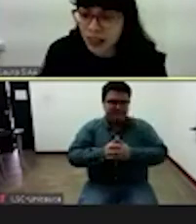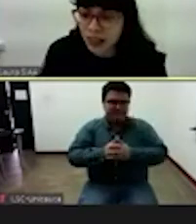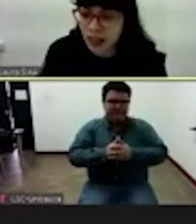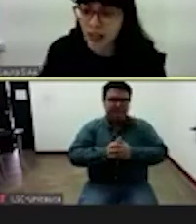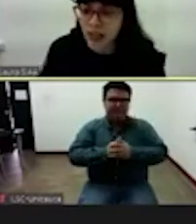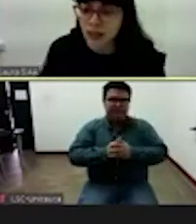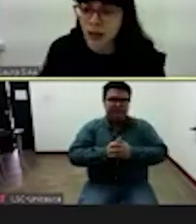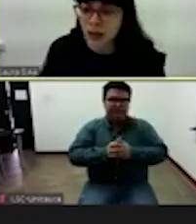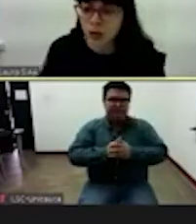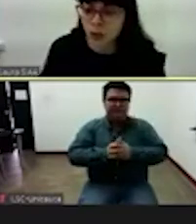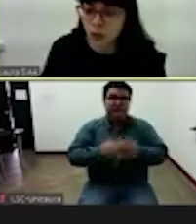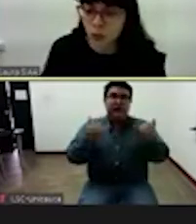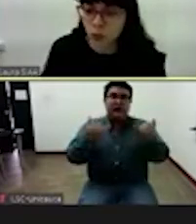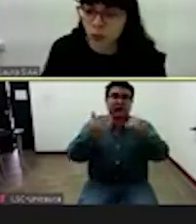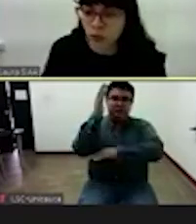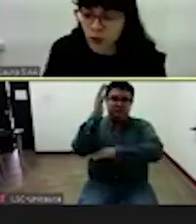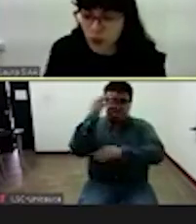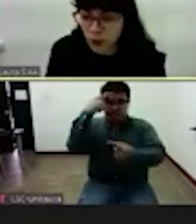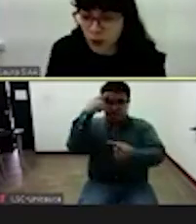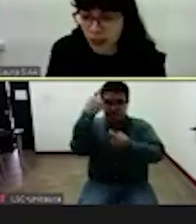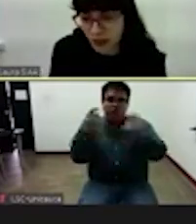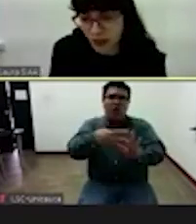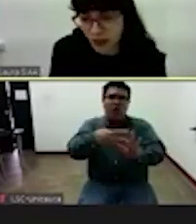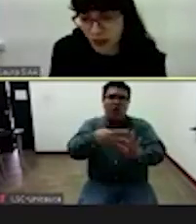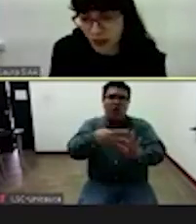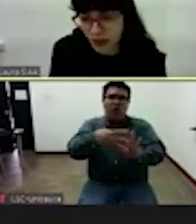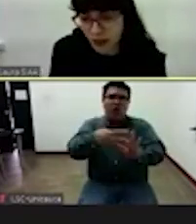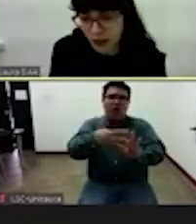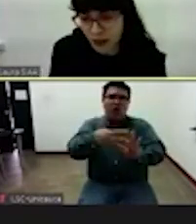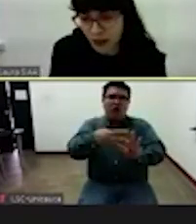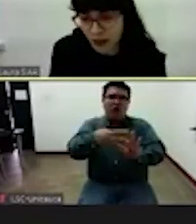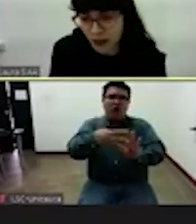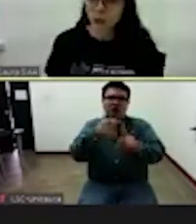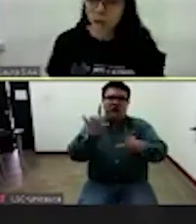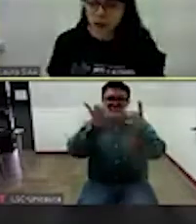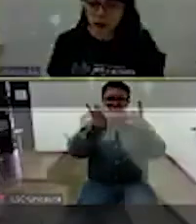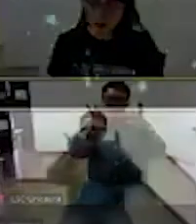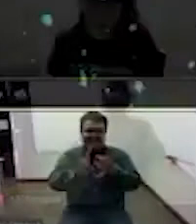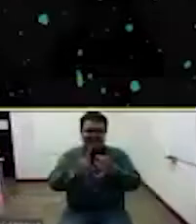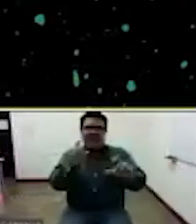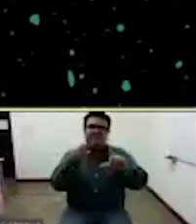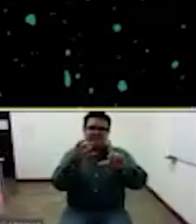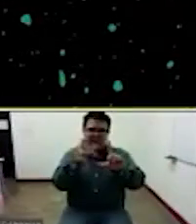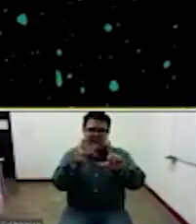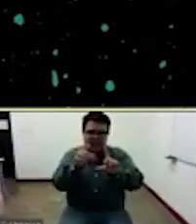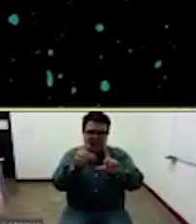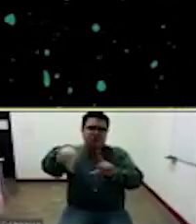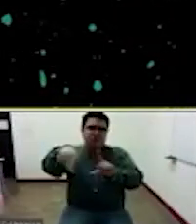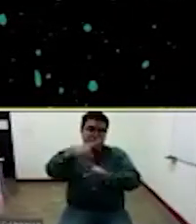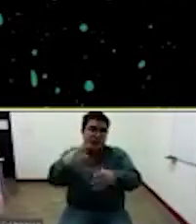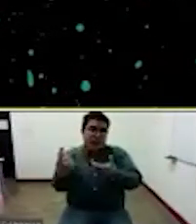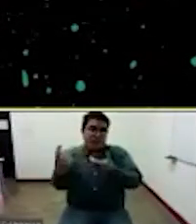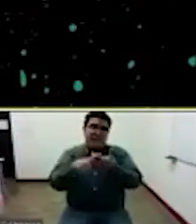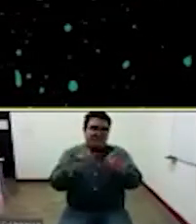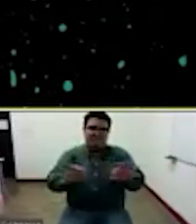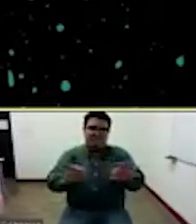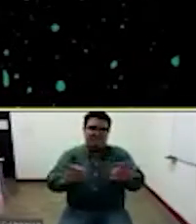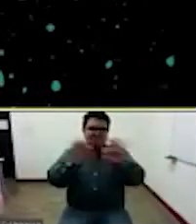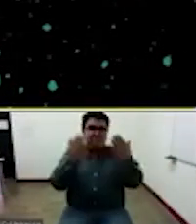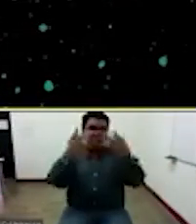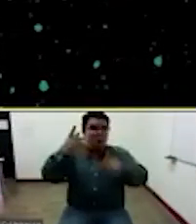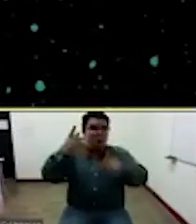ponencia hemos creado un formulario que todos deberán llenar les recordamos que es obligatorio registrar su participación si desean obtener el